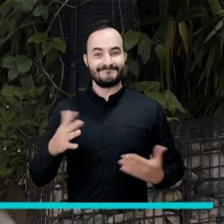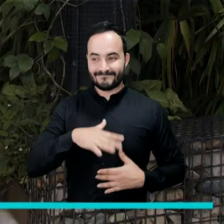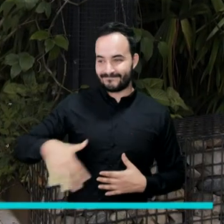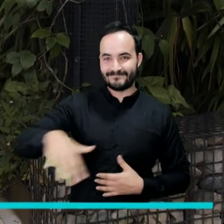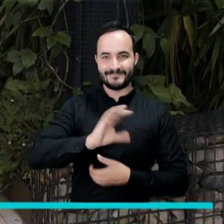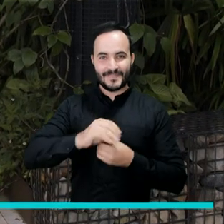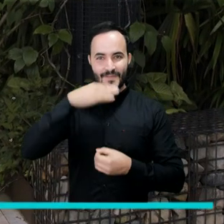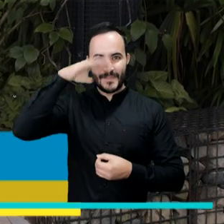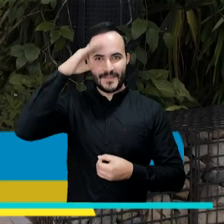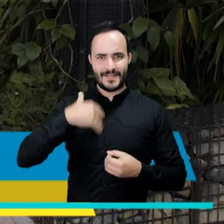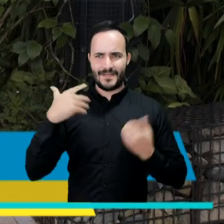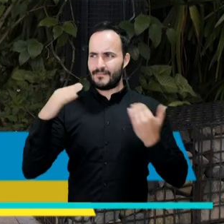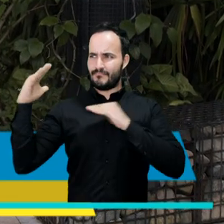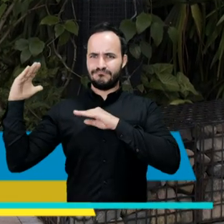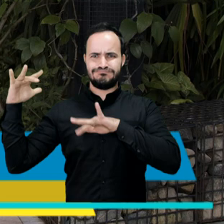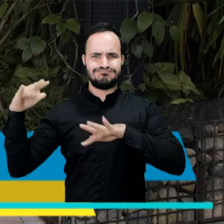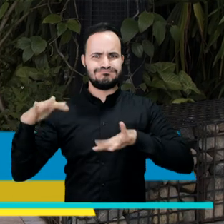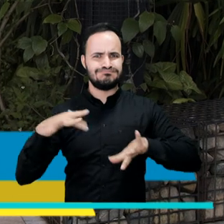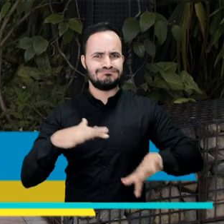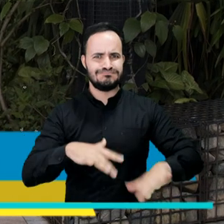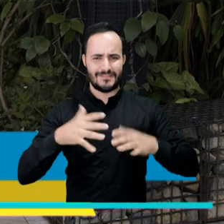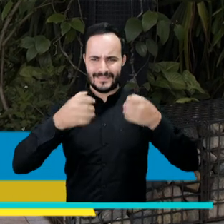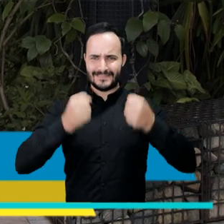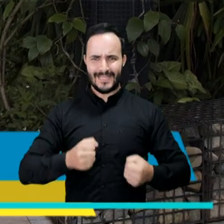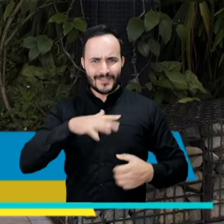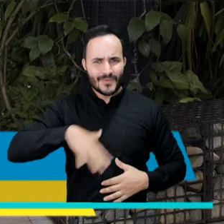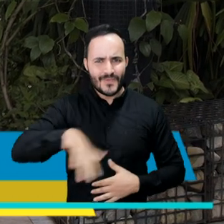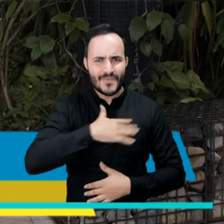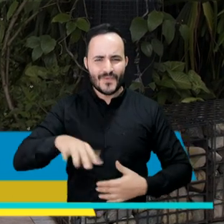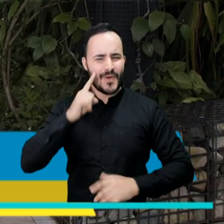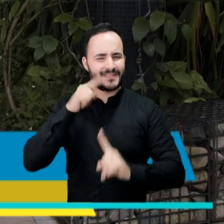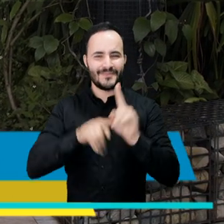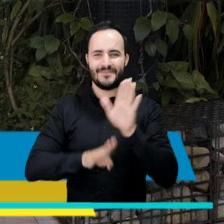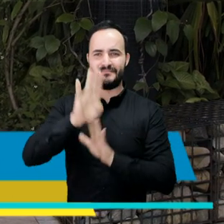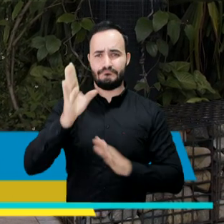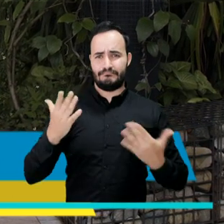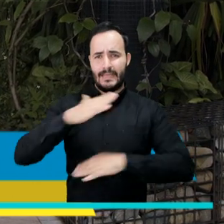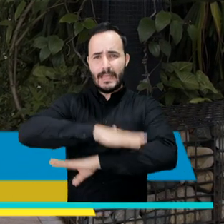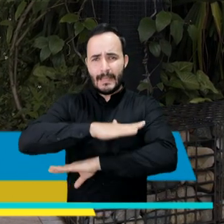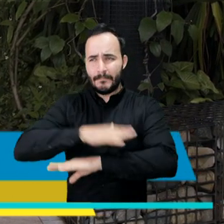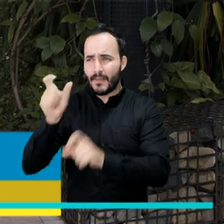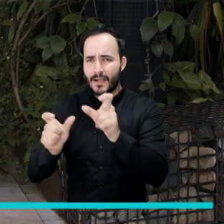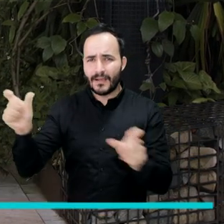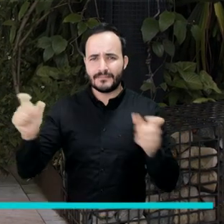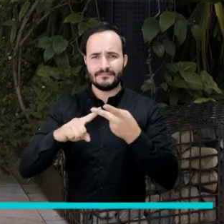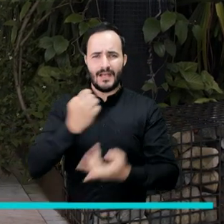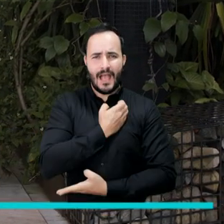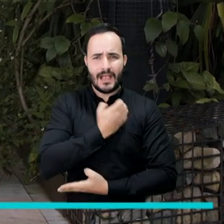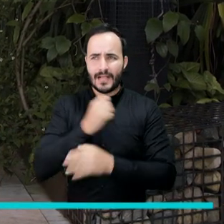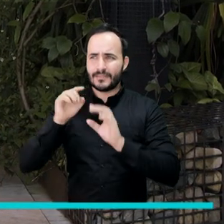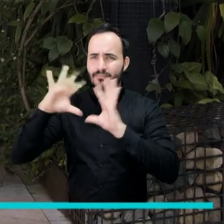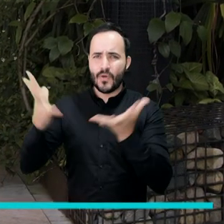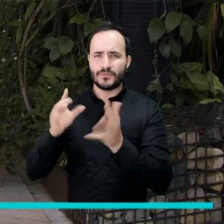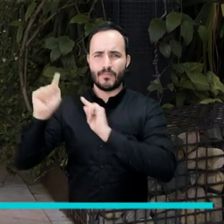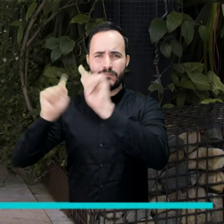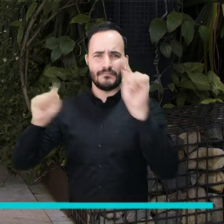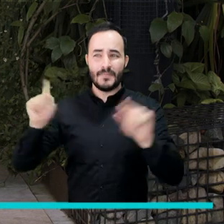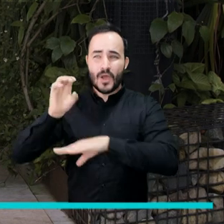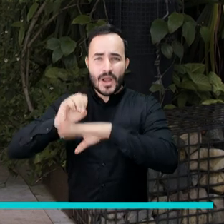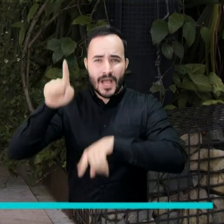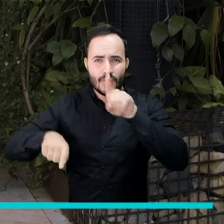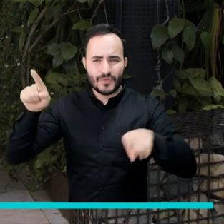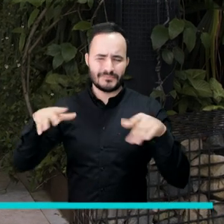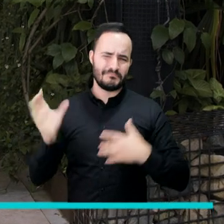Medellín se convirtió en epicentro de alianzas para el desarrollo. Embajadores, alcaldes, organismos de cooperación e inversionistas de